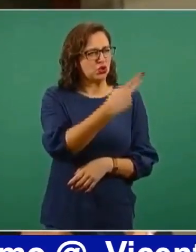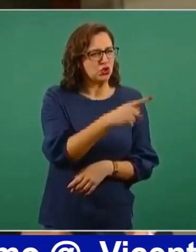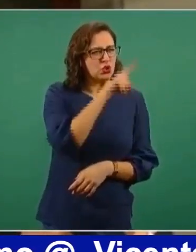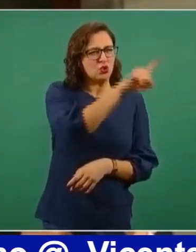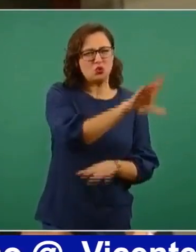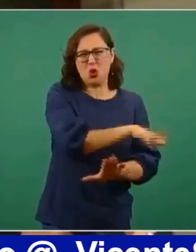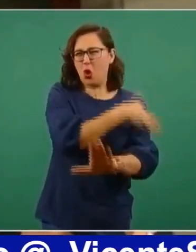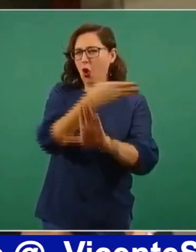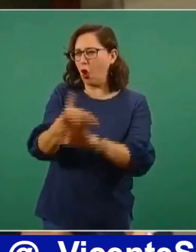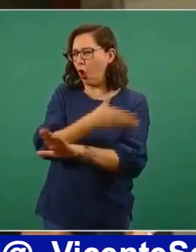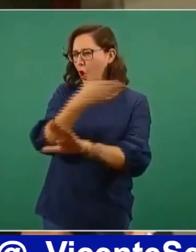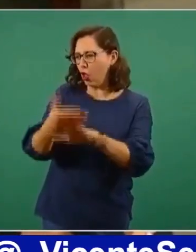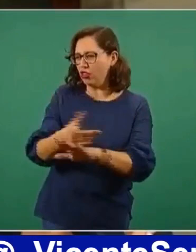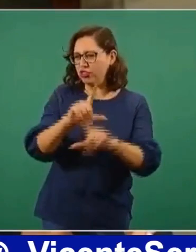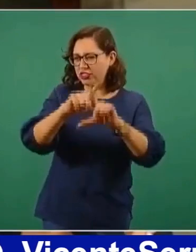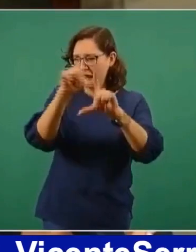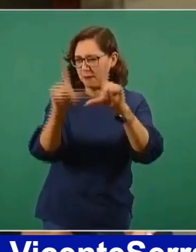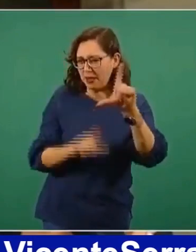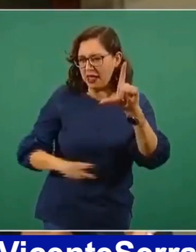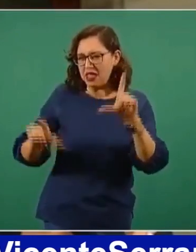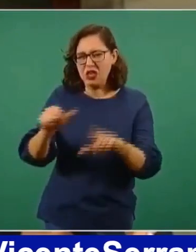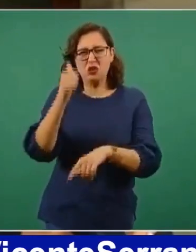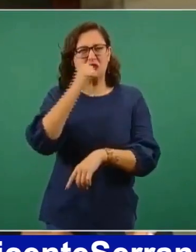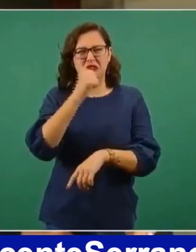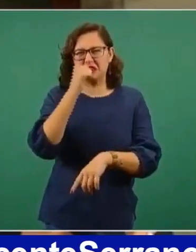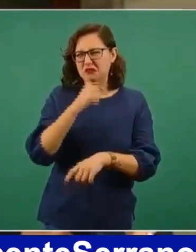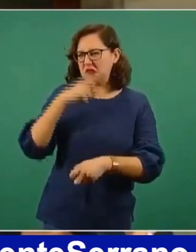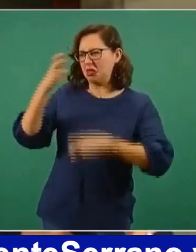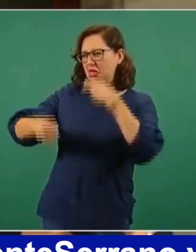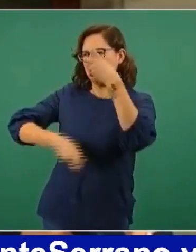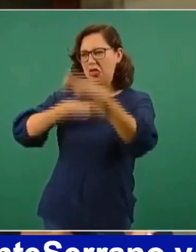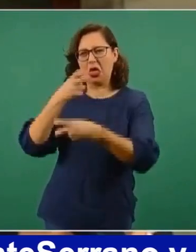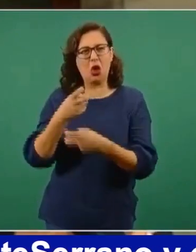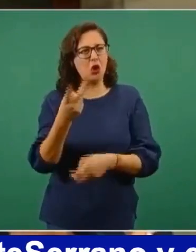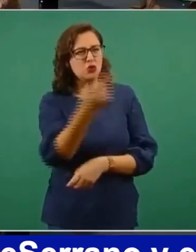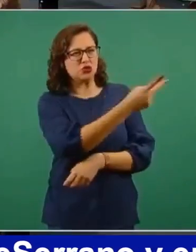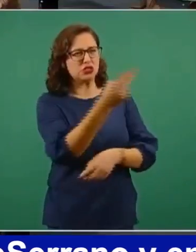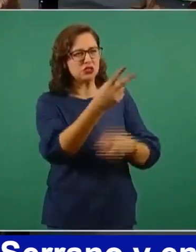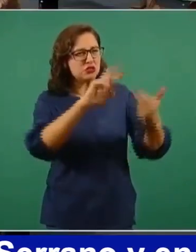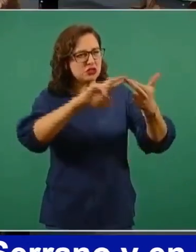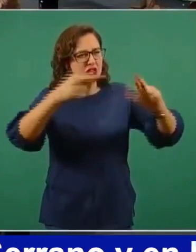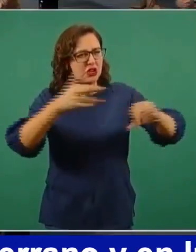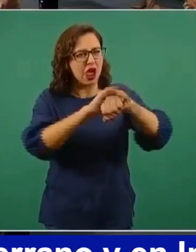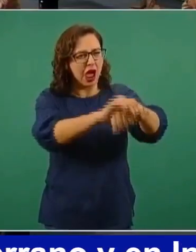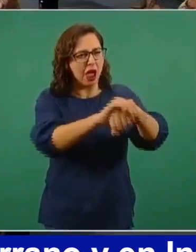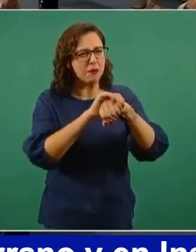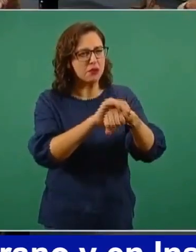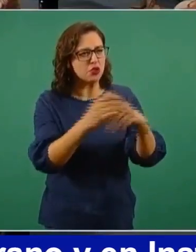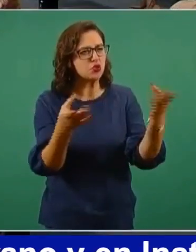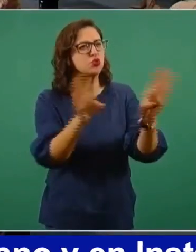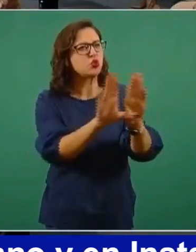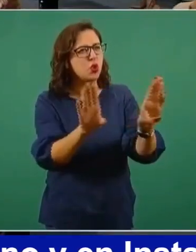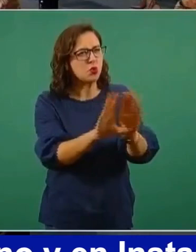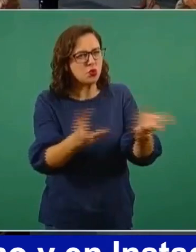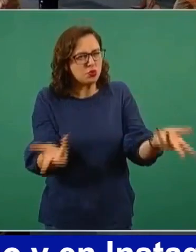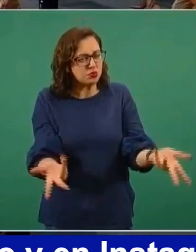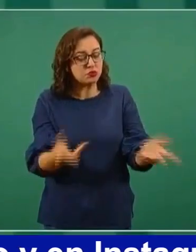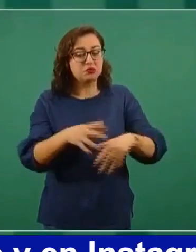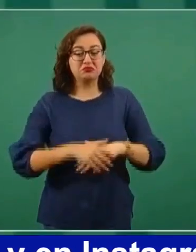droga. ¿Cómo fue la relación con usted y Trump? Es una buena pregunta.